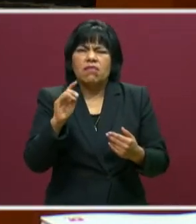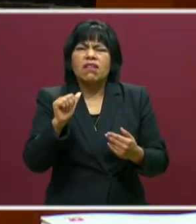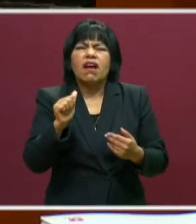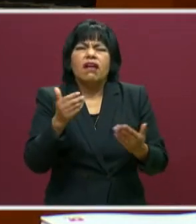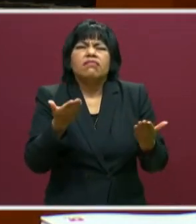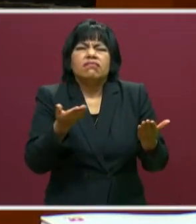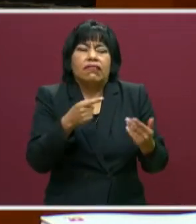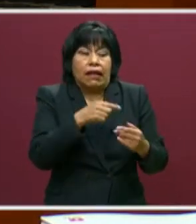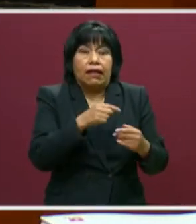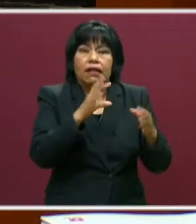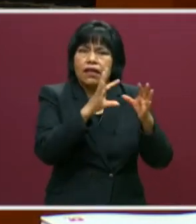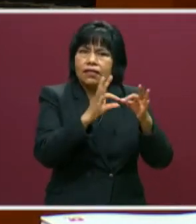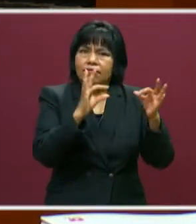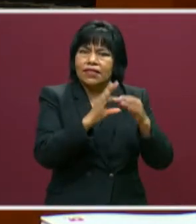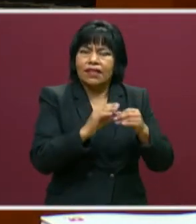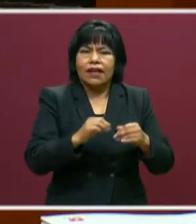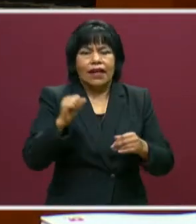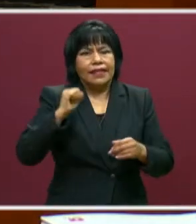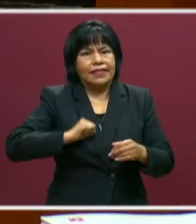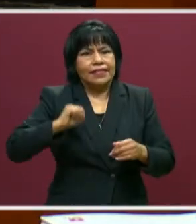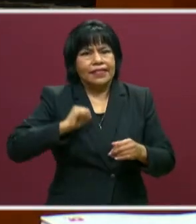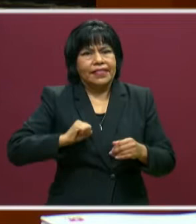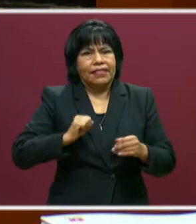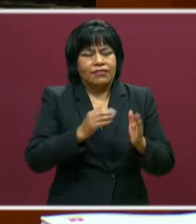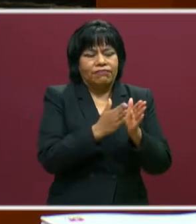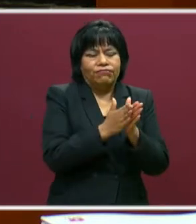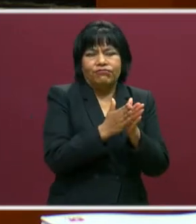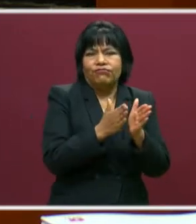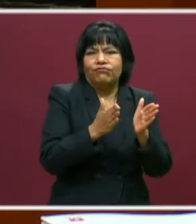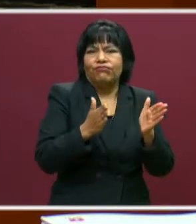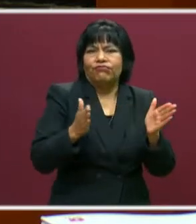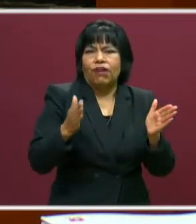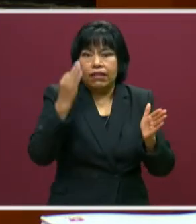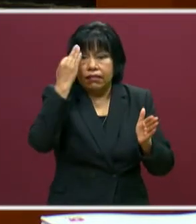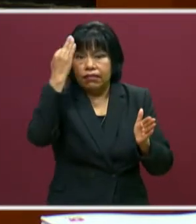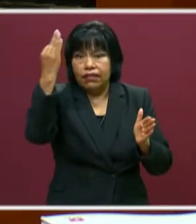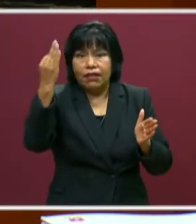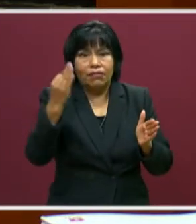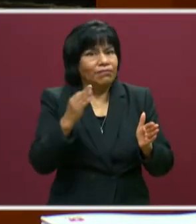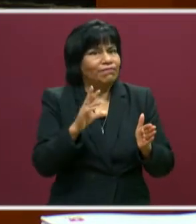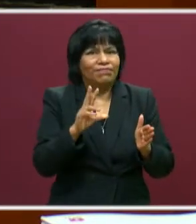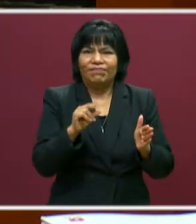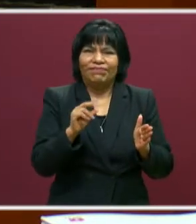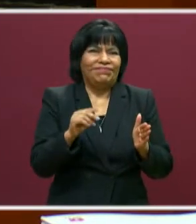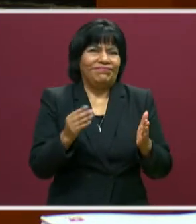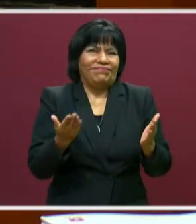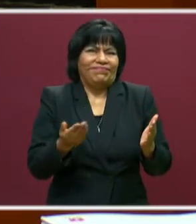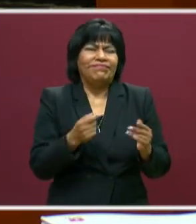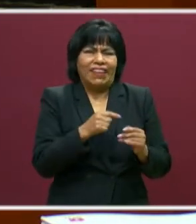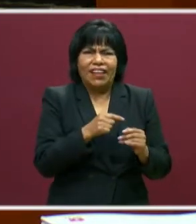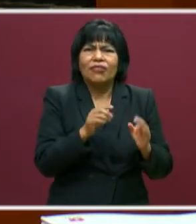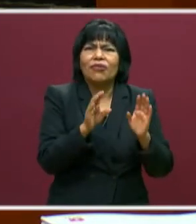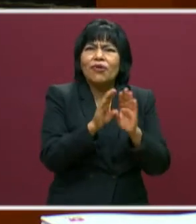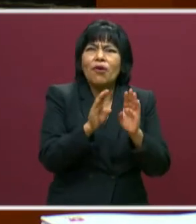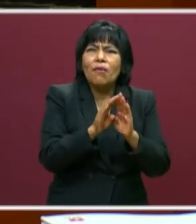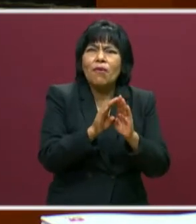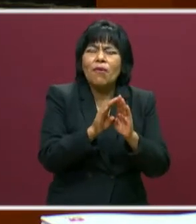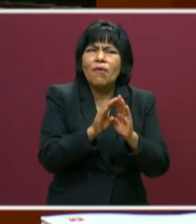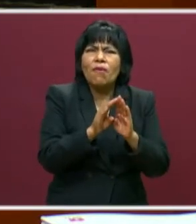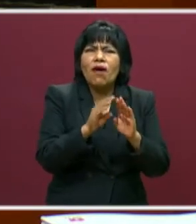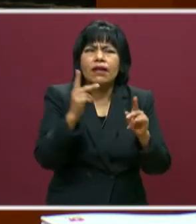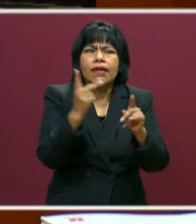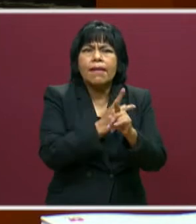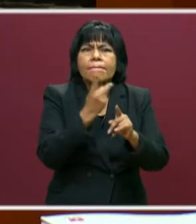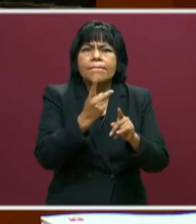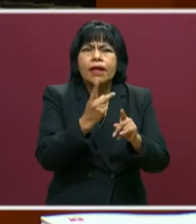Él dice que los siglos se miden no por tiempos cronológicos, sino por acontecimientos.